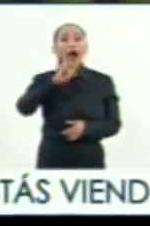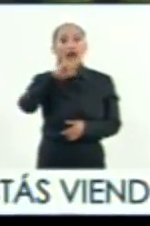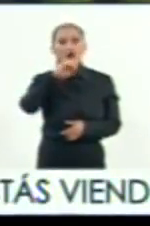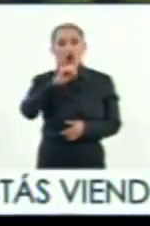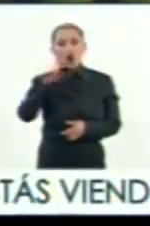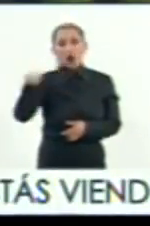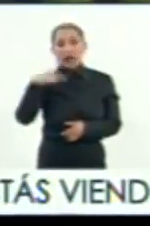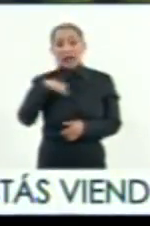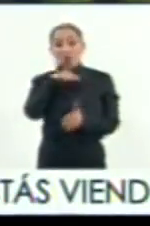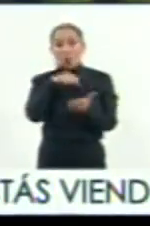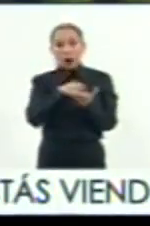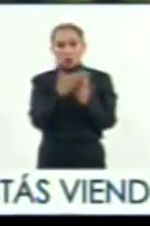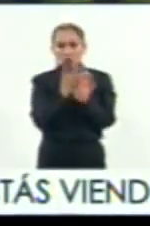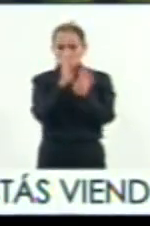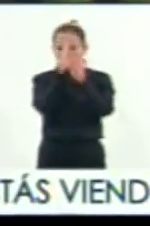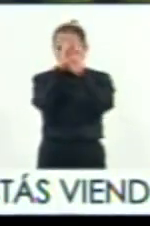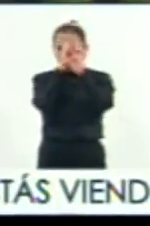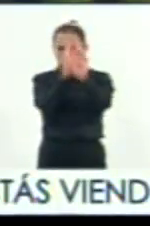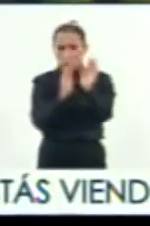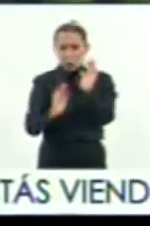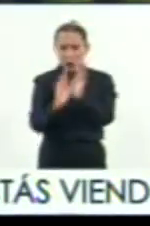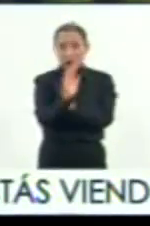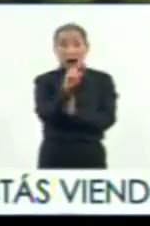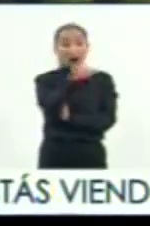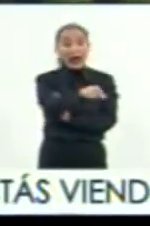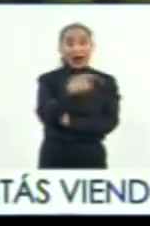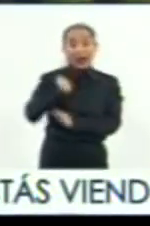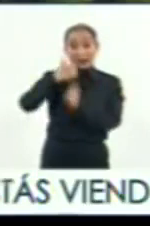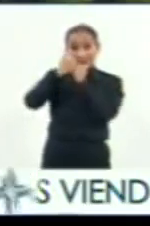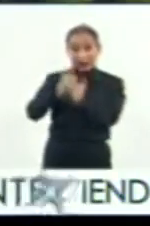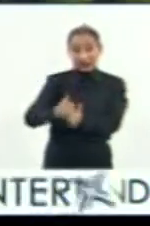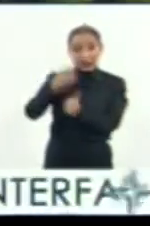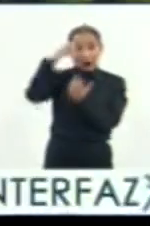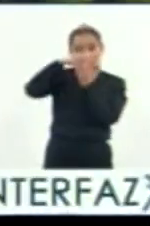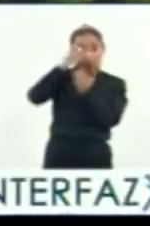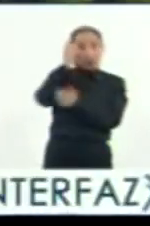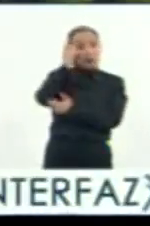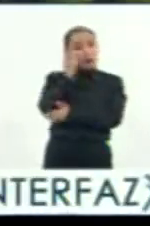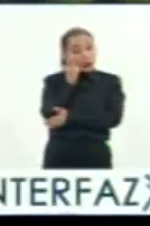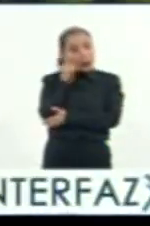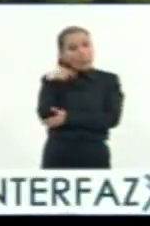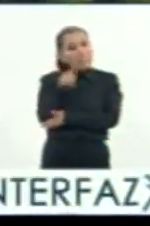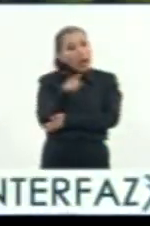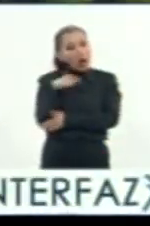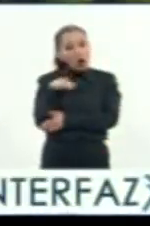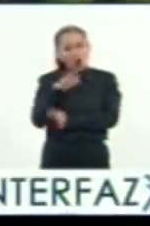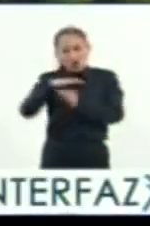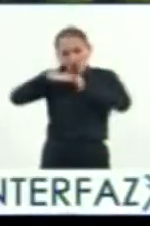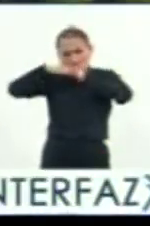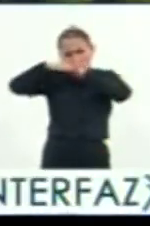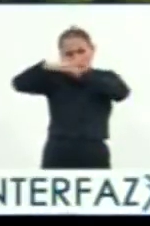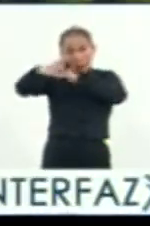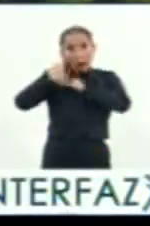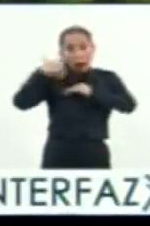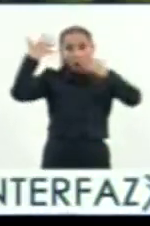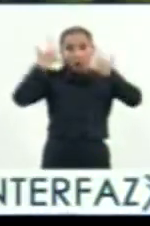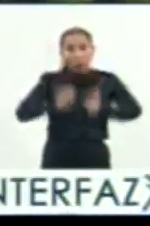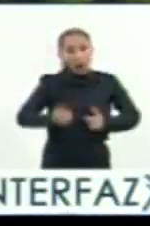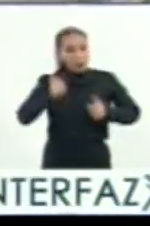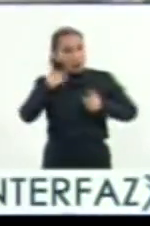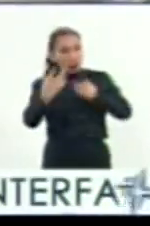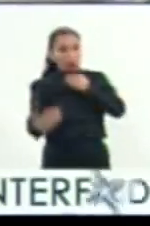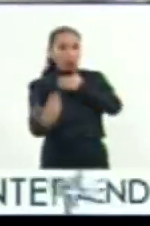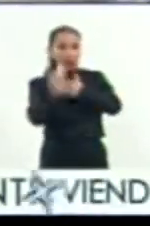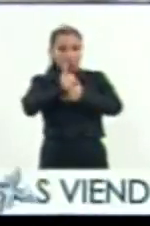un lugar de culto prehispánico. Cortés pasa la noche ahí, pero tuvo que haber estado en un llano para no ser sorprendido